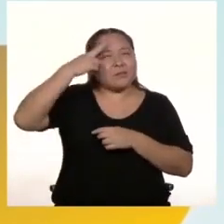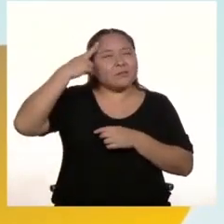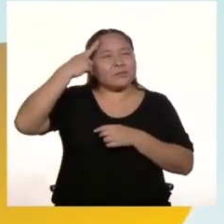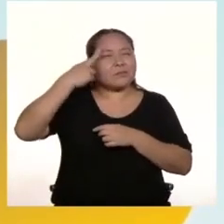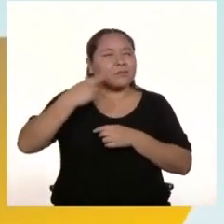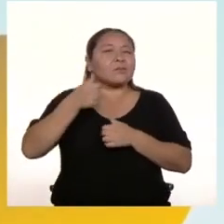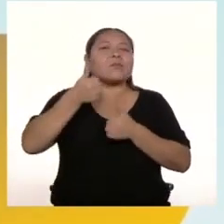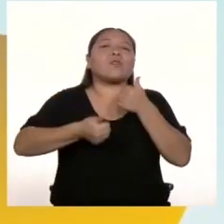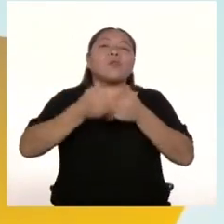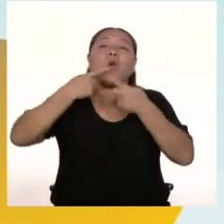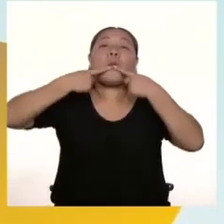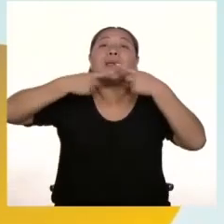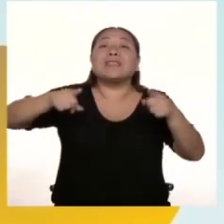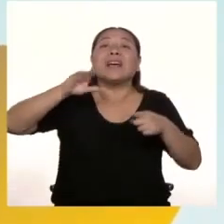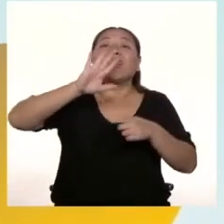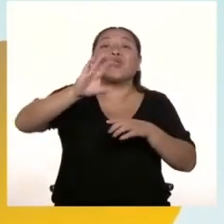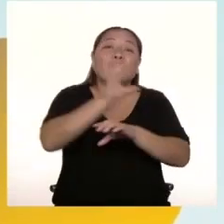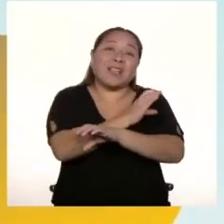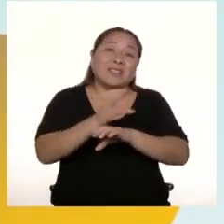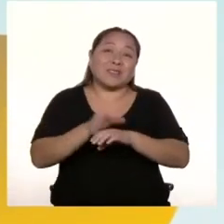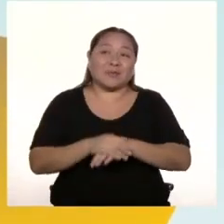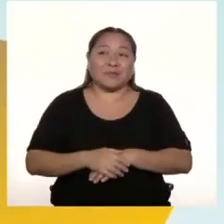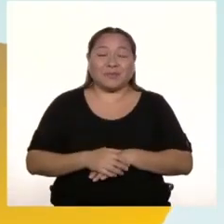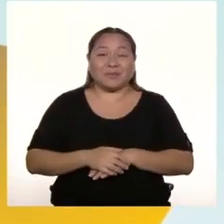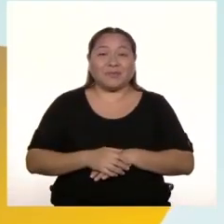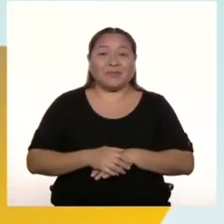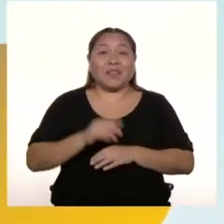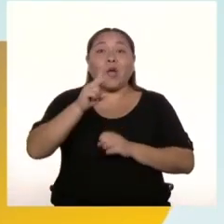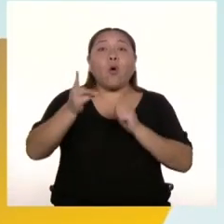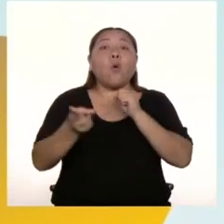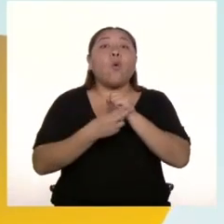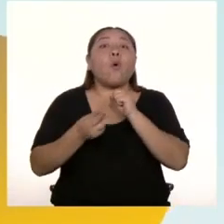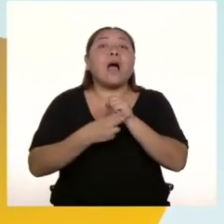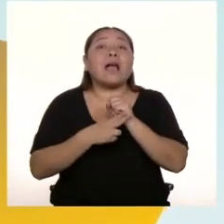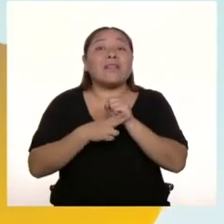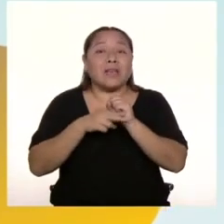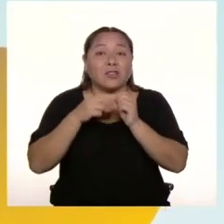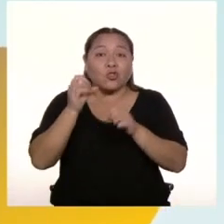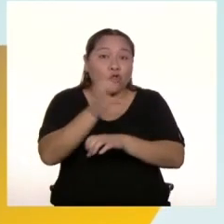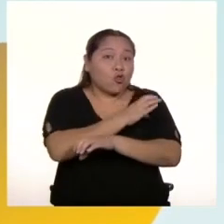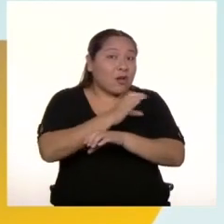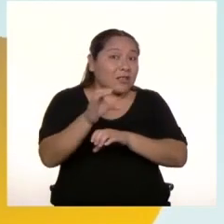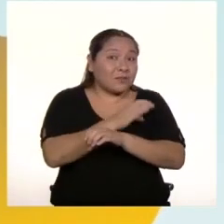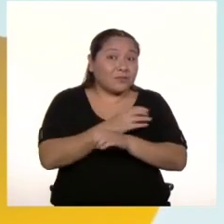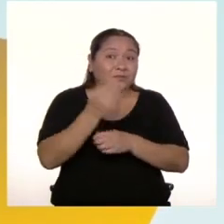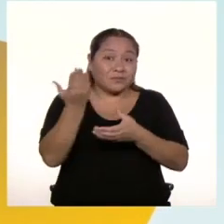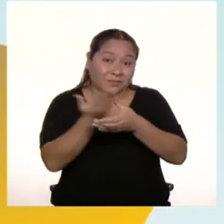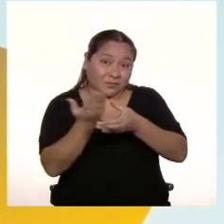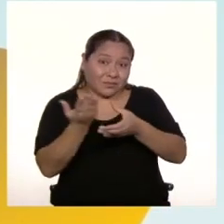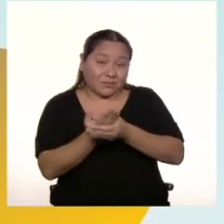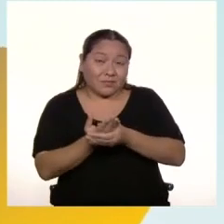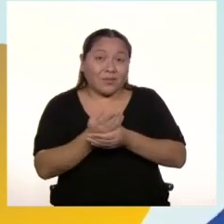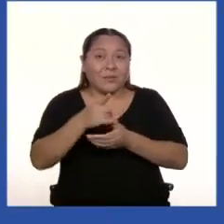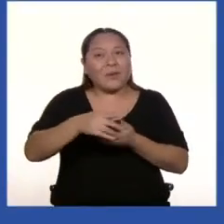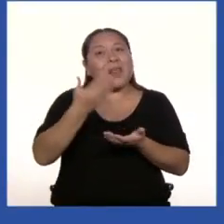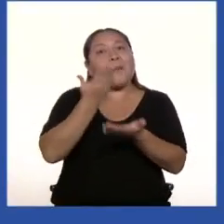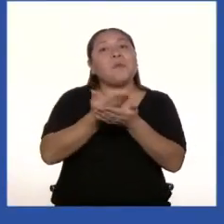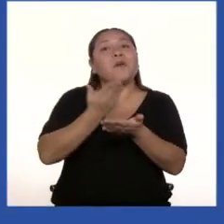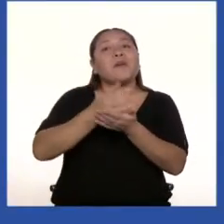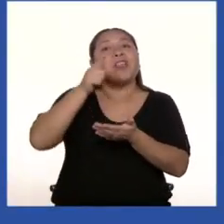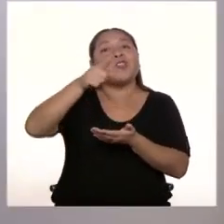sobre lo que transmite tu canción. Y guarda tu canción en el portafolio para tener evidencia de tu aprendizaje.